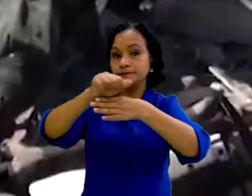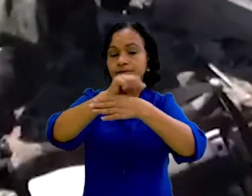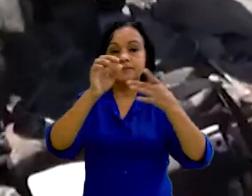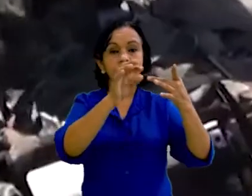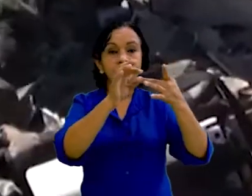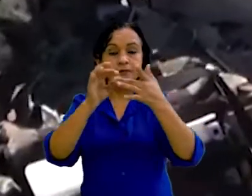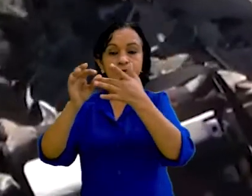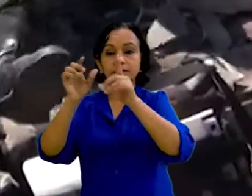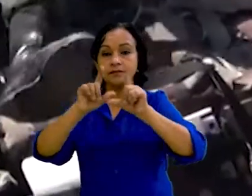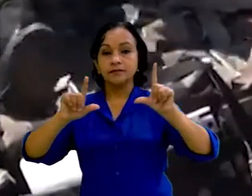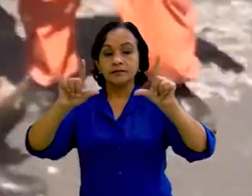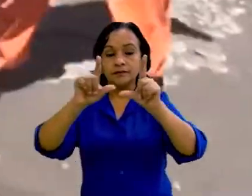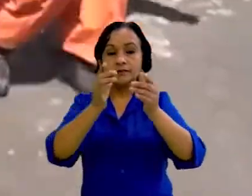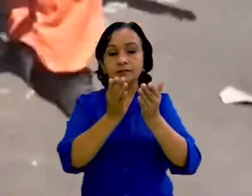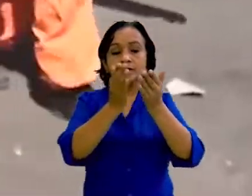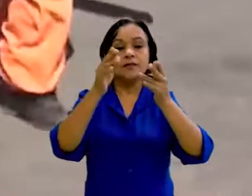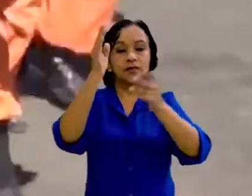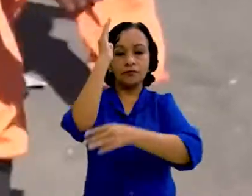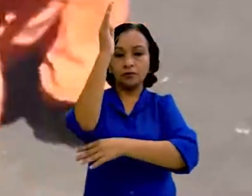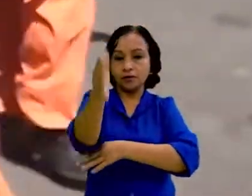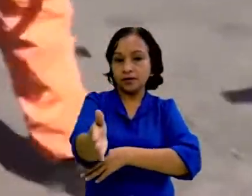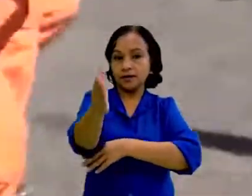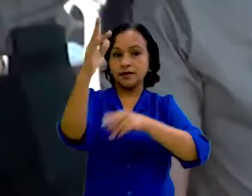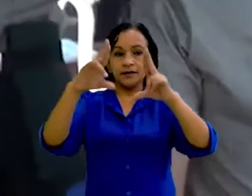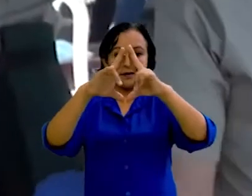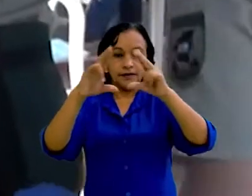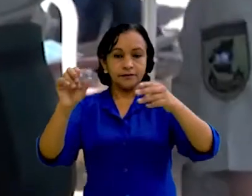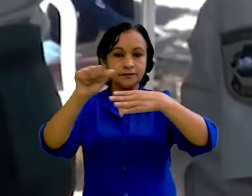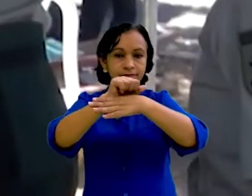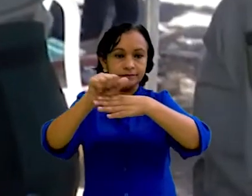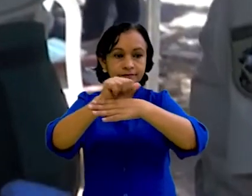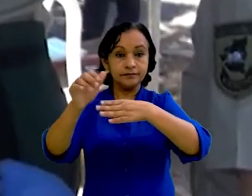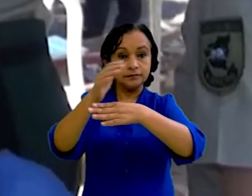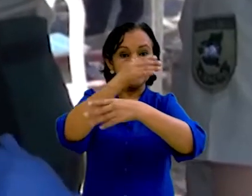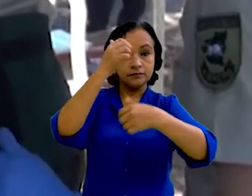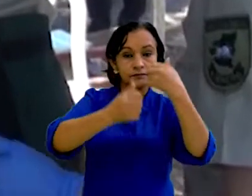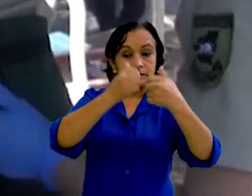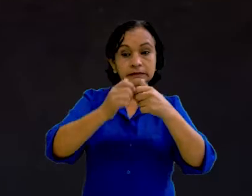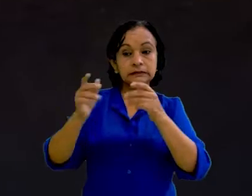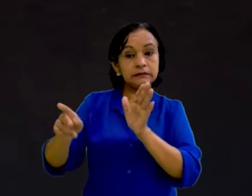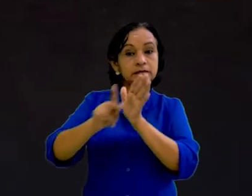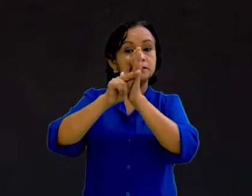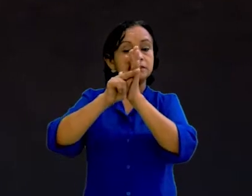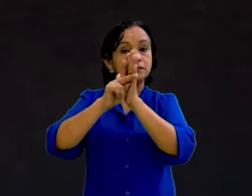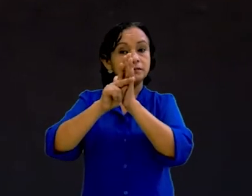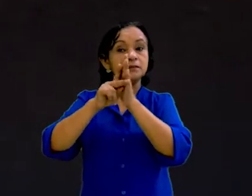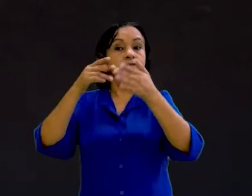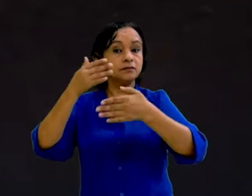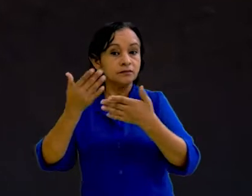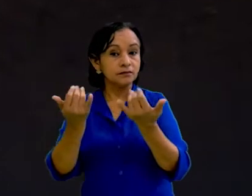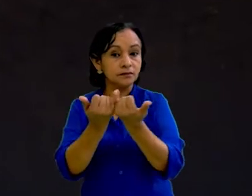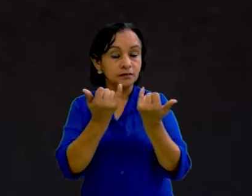especializados en puestos y puertos fronterizos del país, que incluyen simulagros ante incidentes con materiales peligrosos y control